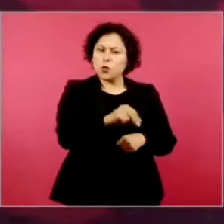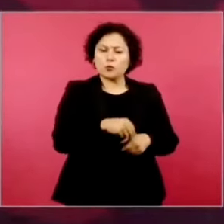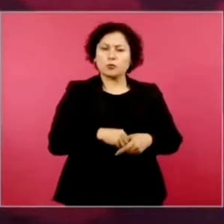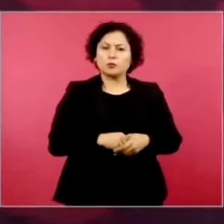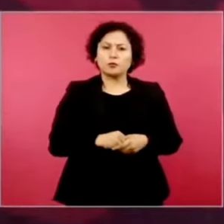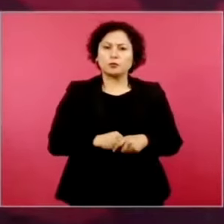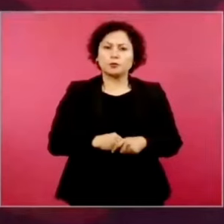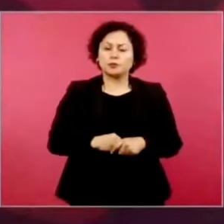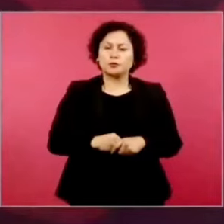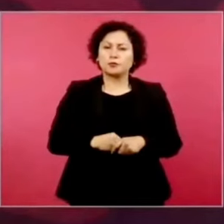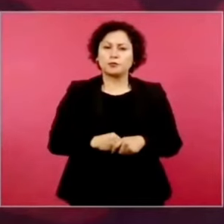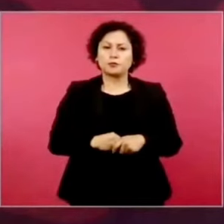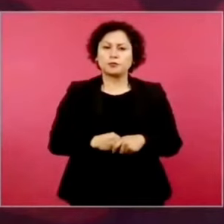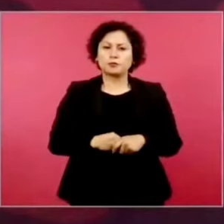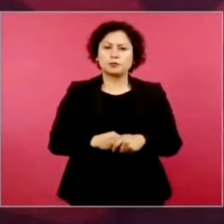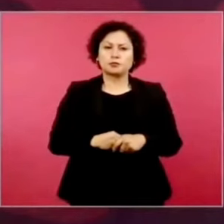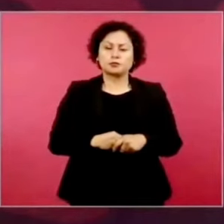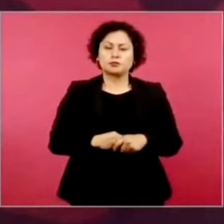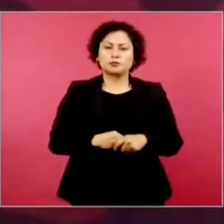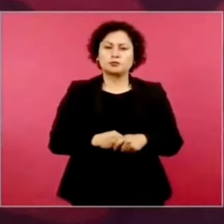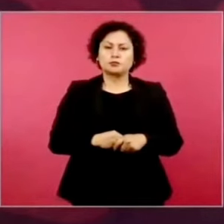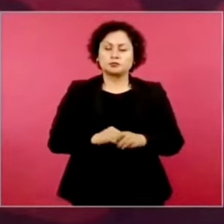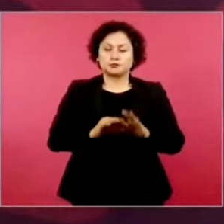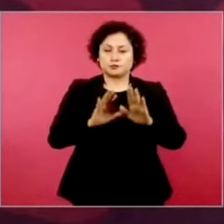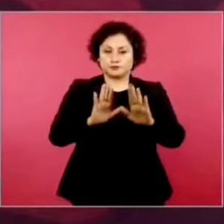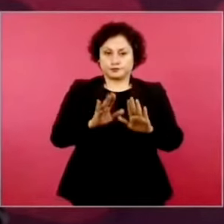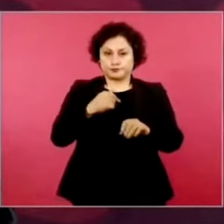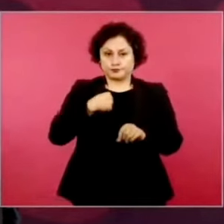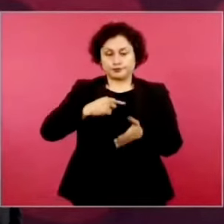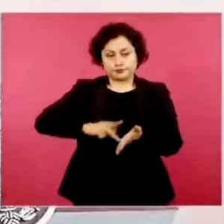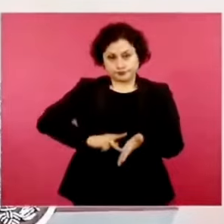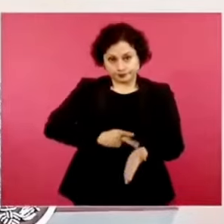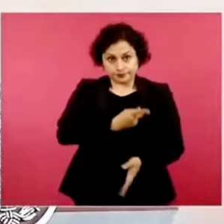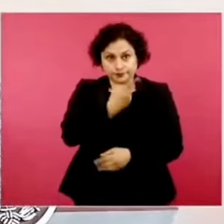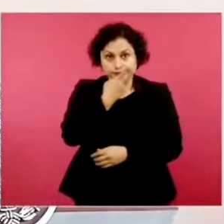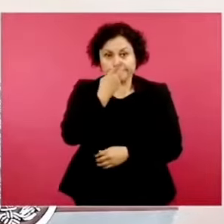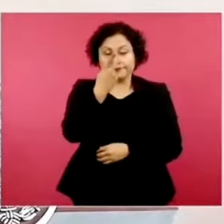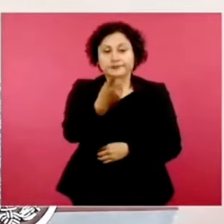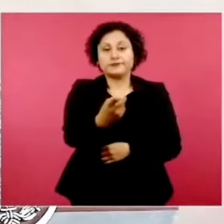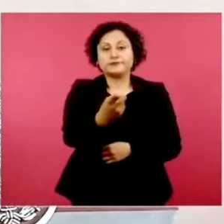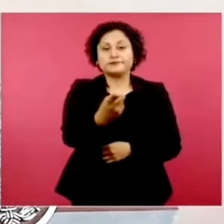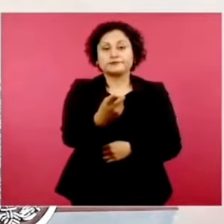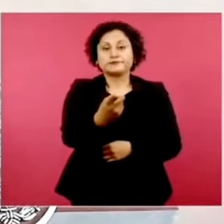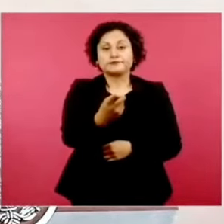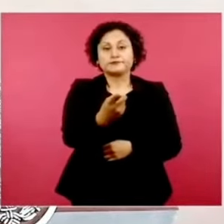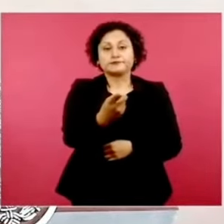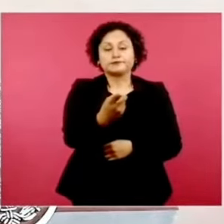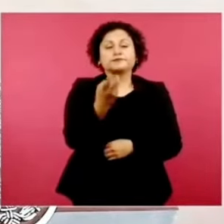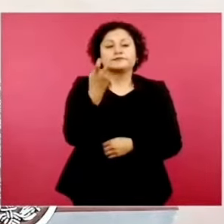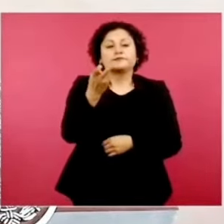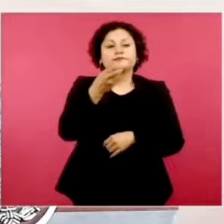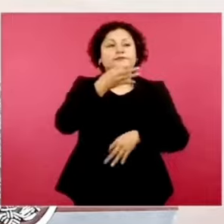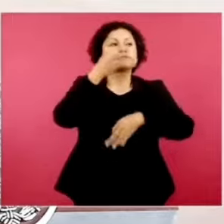Este… Es, repito, propaganda.